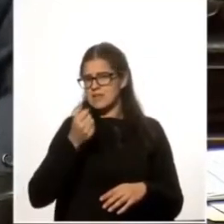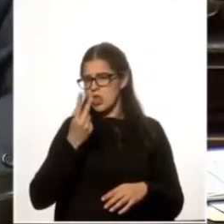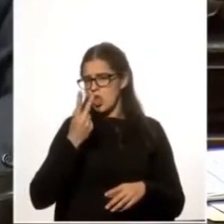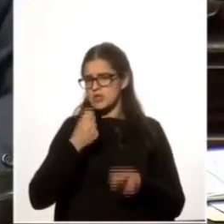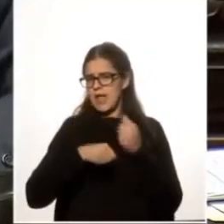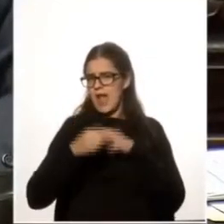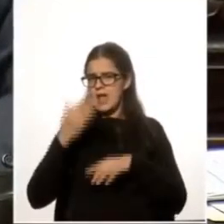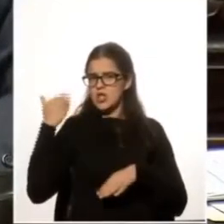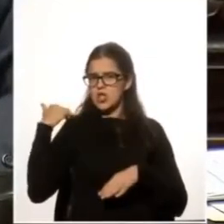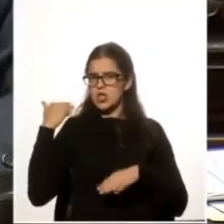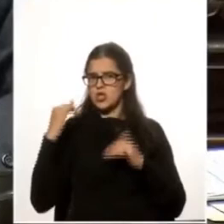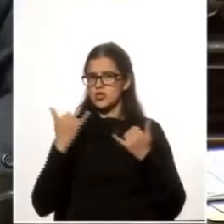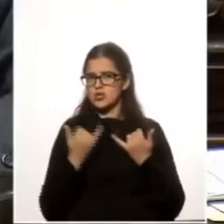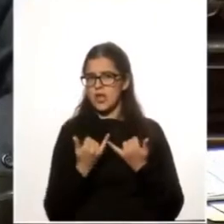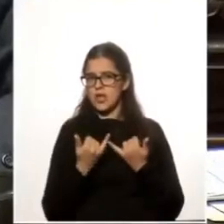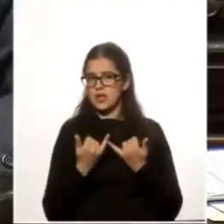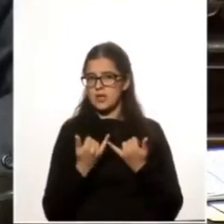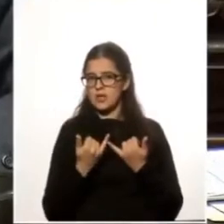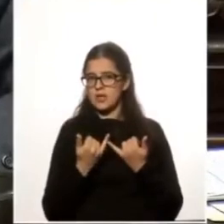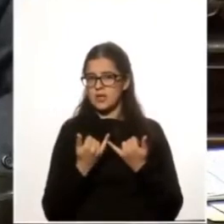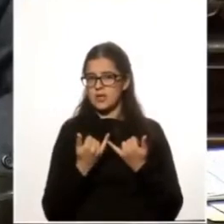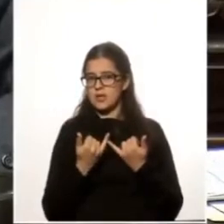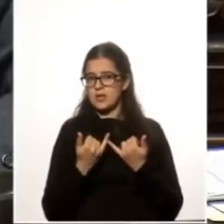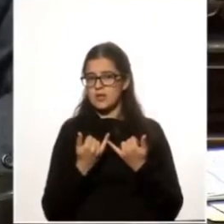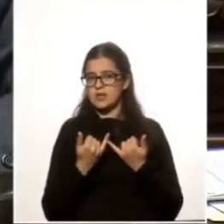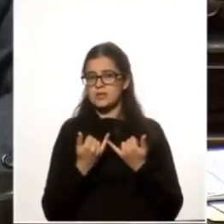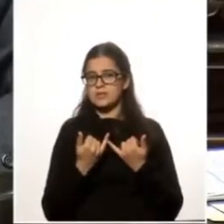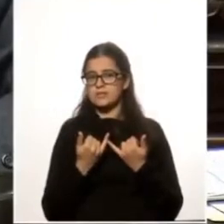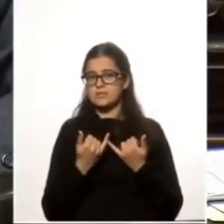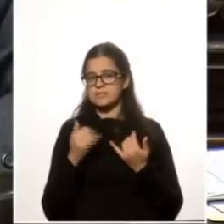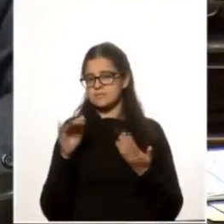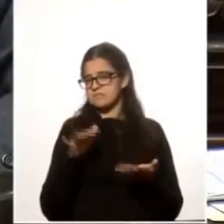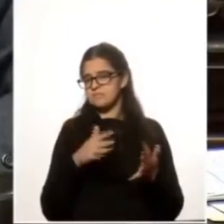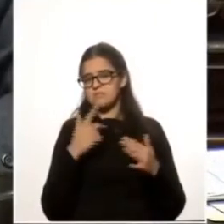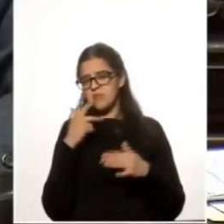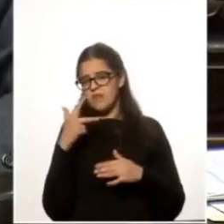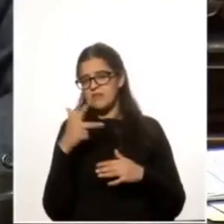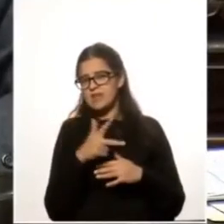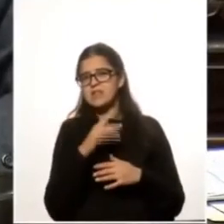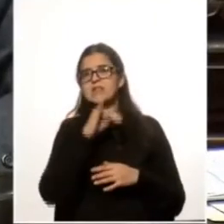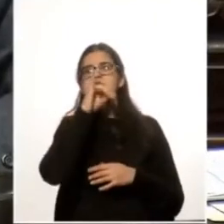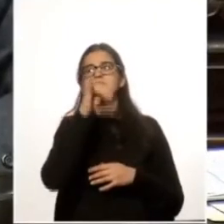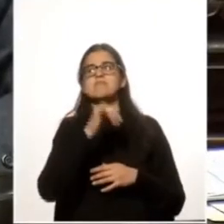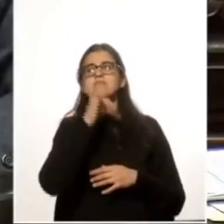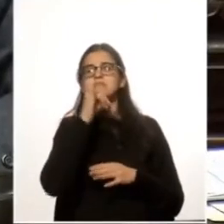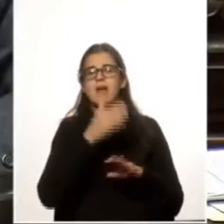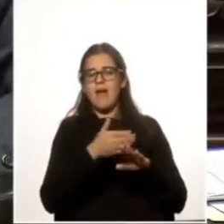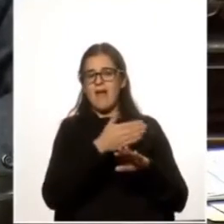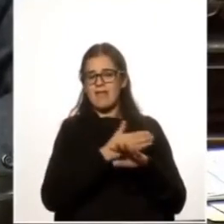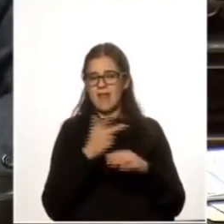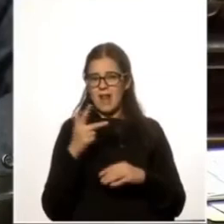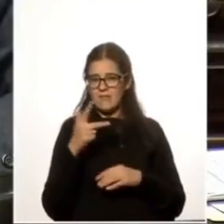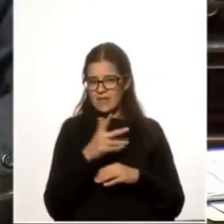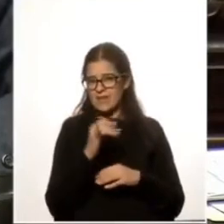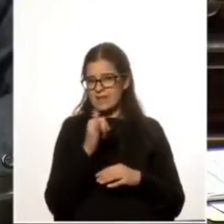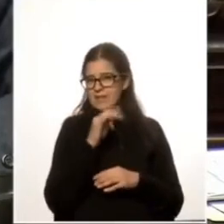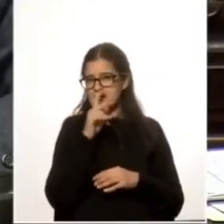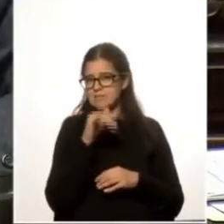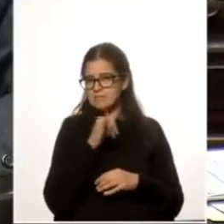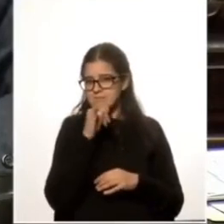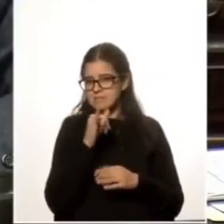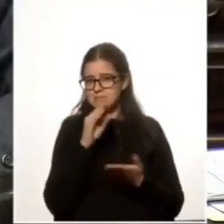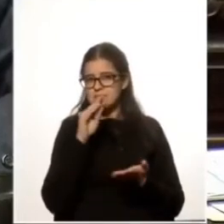años más allá de las fechas que la miembra informante relatara